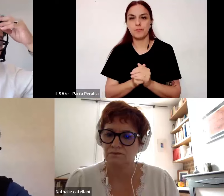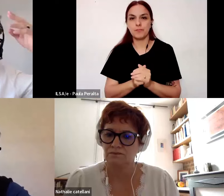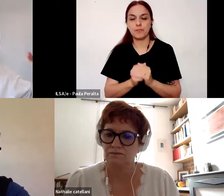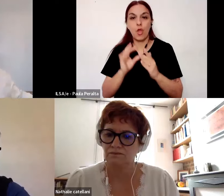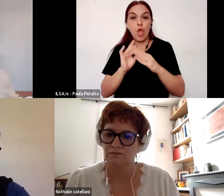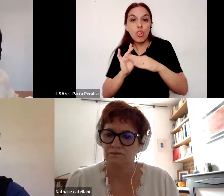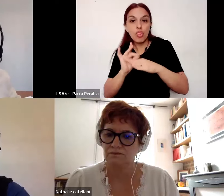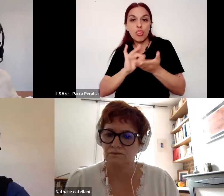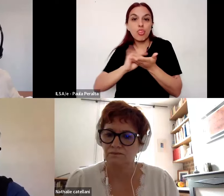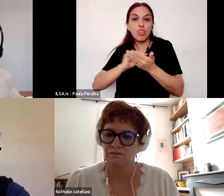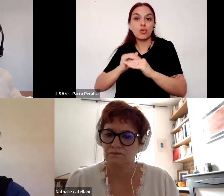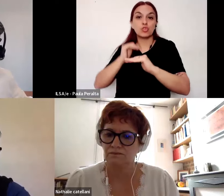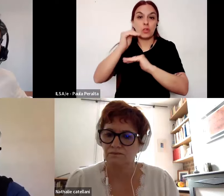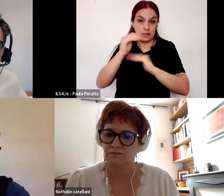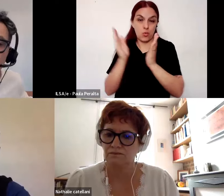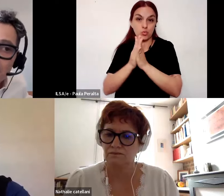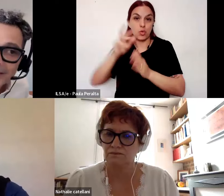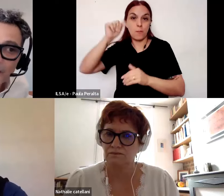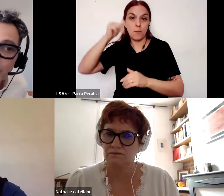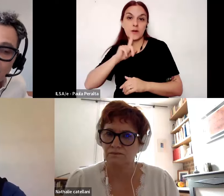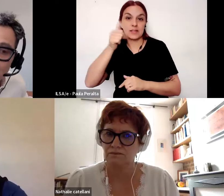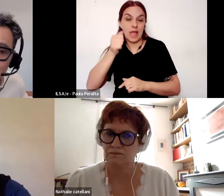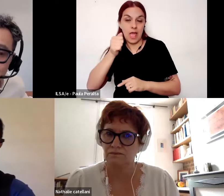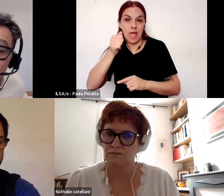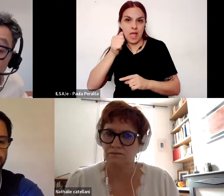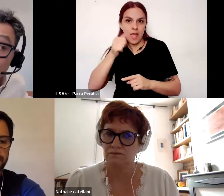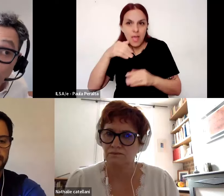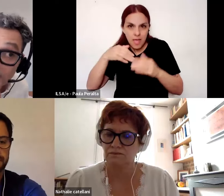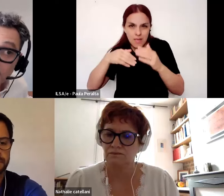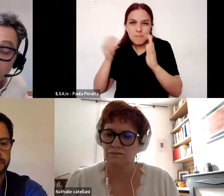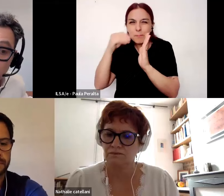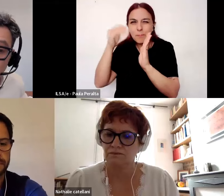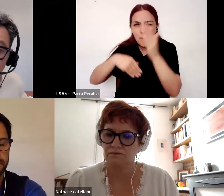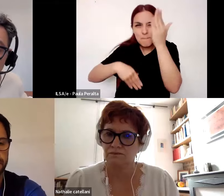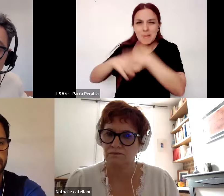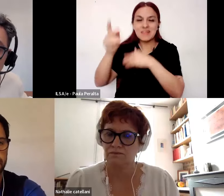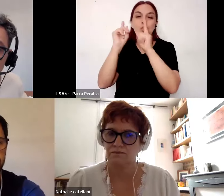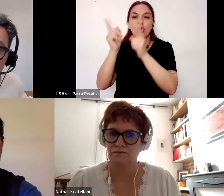coordino junto con Luis Porta cada vez más hay docentes que se doctoran